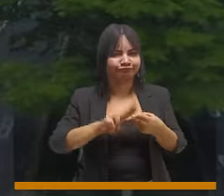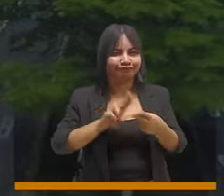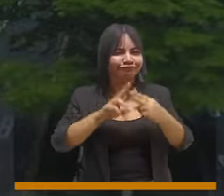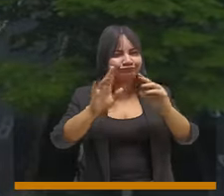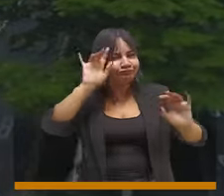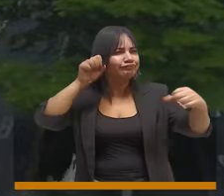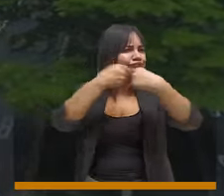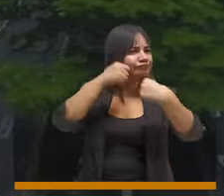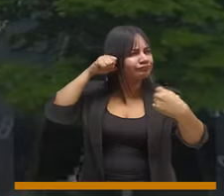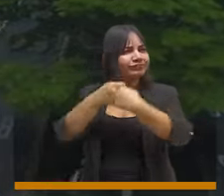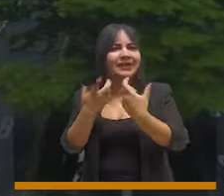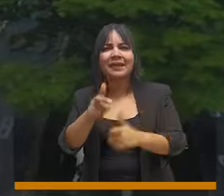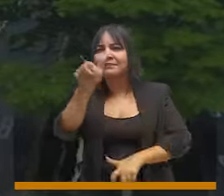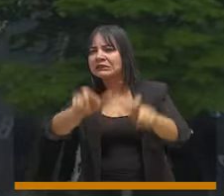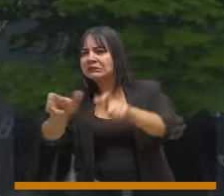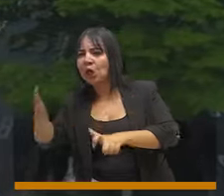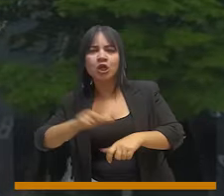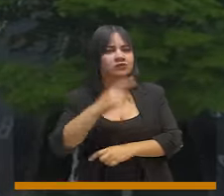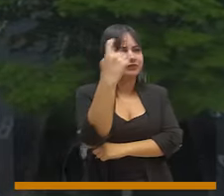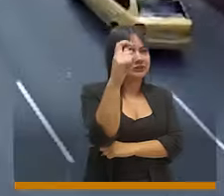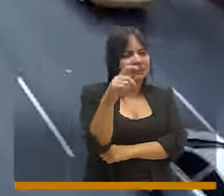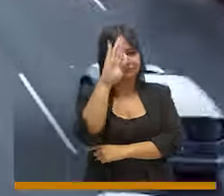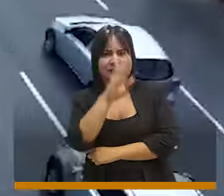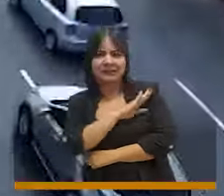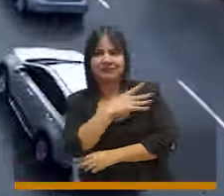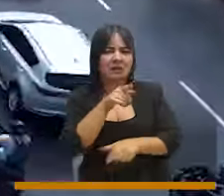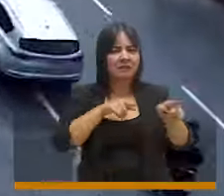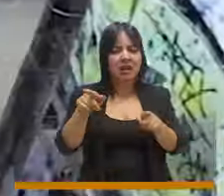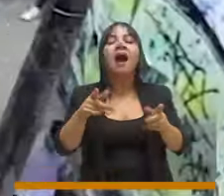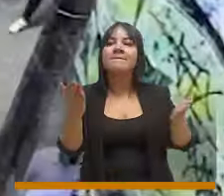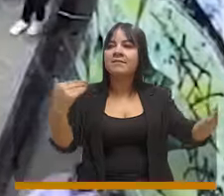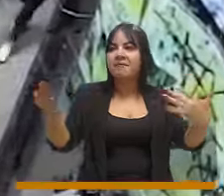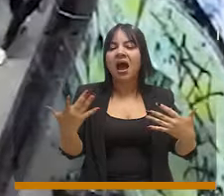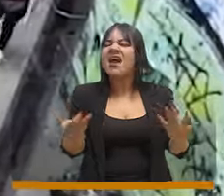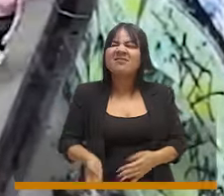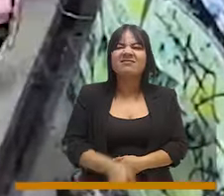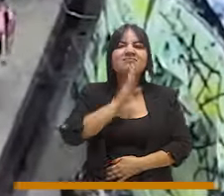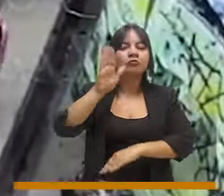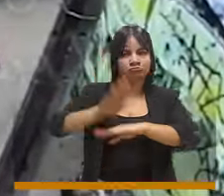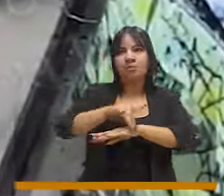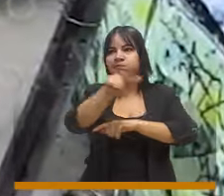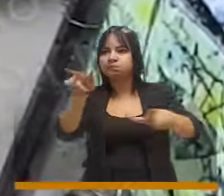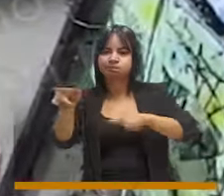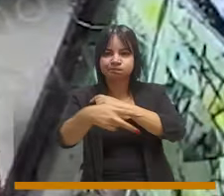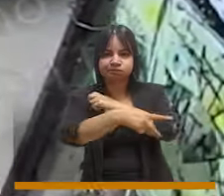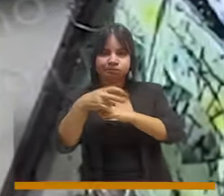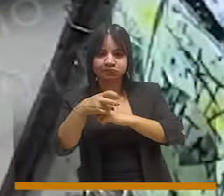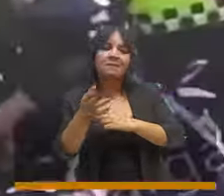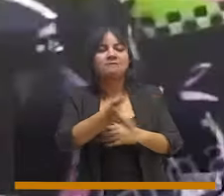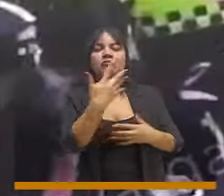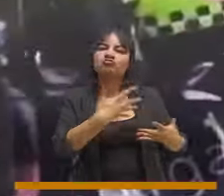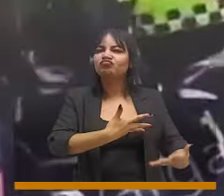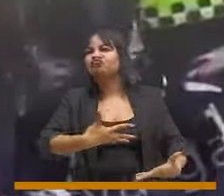requería de articulación entre la ciudadanía, la fiscalía, la policía, para que supiéramos quiénes eran los culpables de esto, los atracadores,